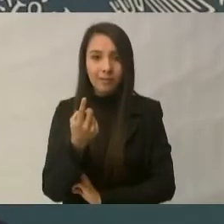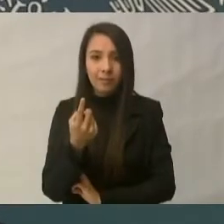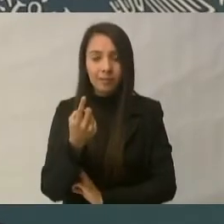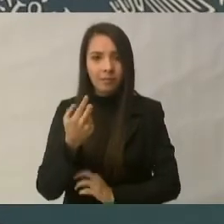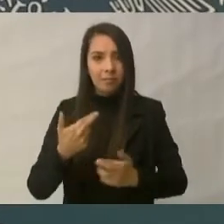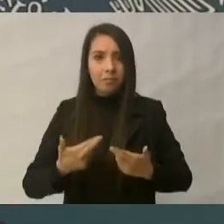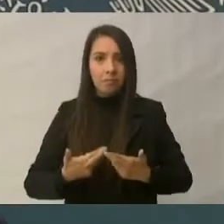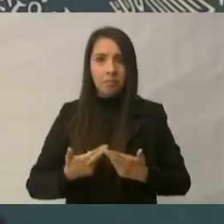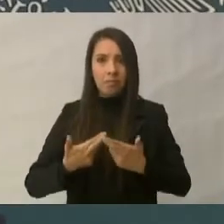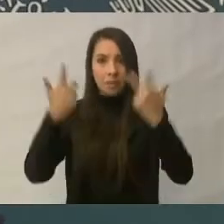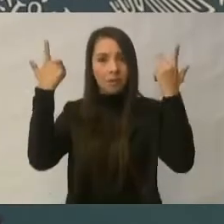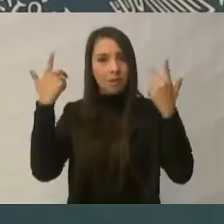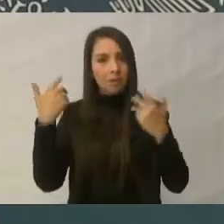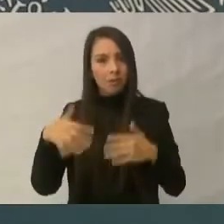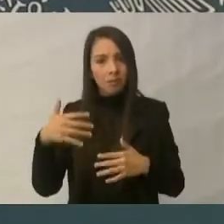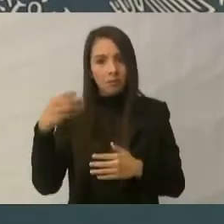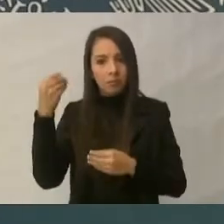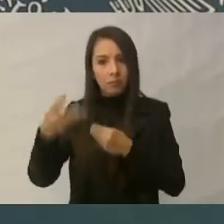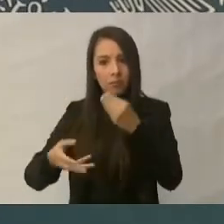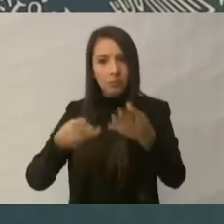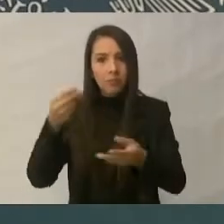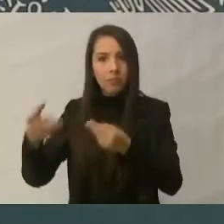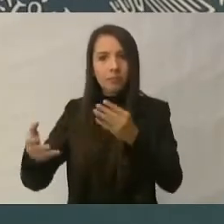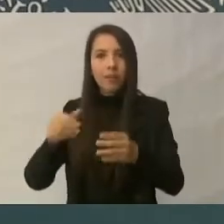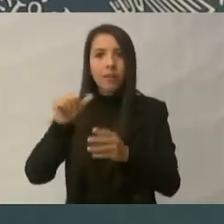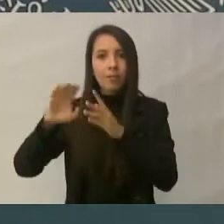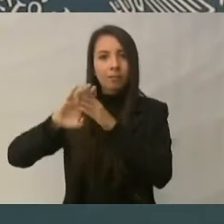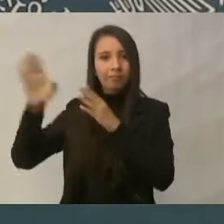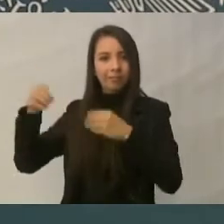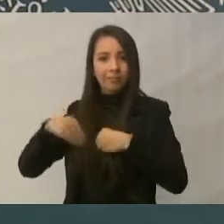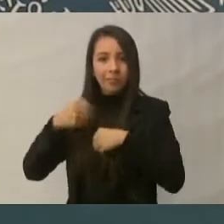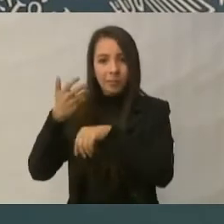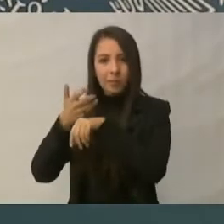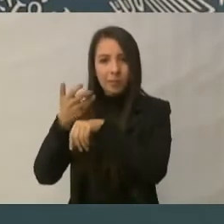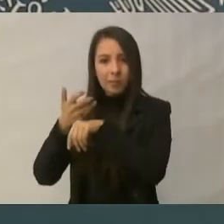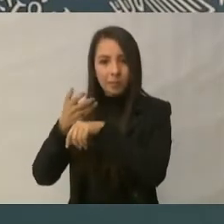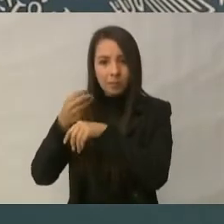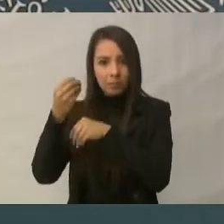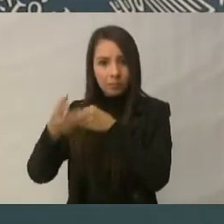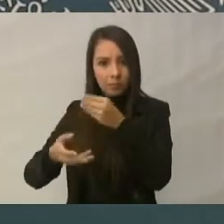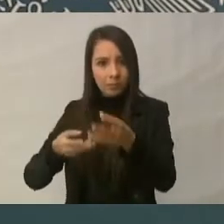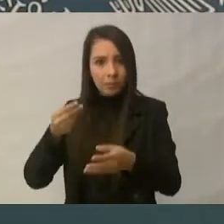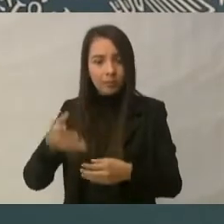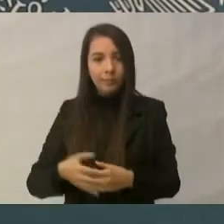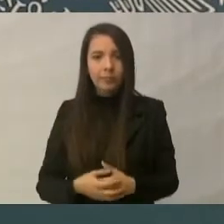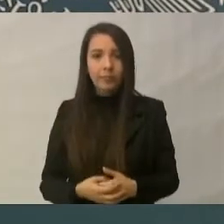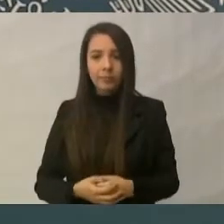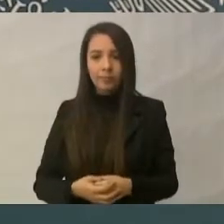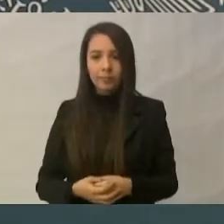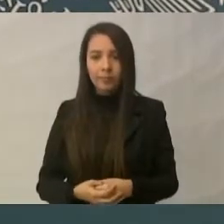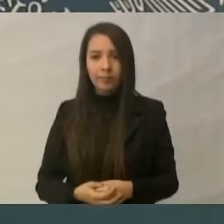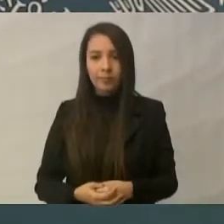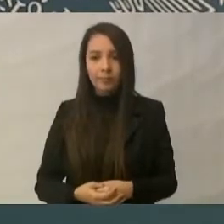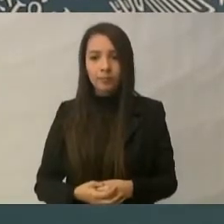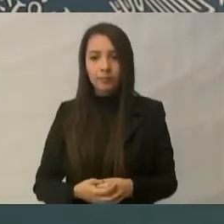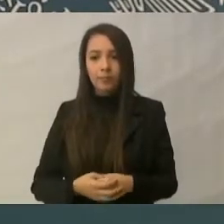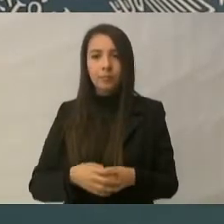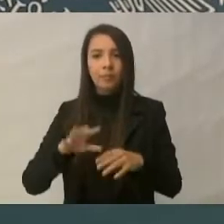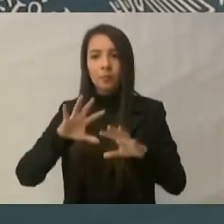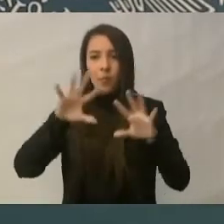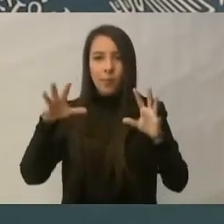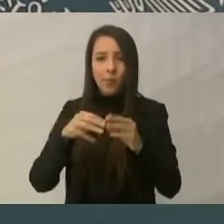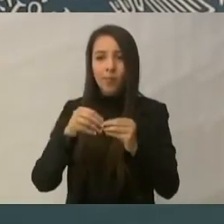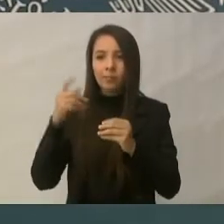Hasta ahora el incremento en el volumen de remesas con